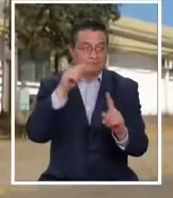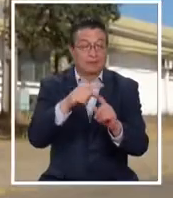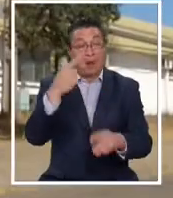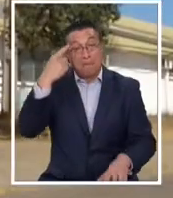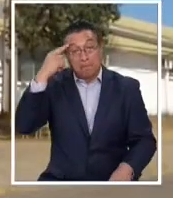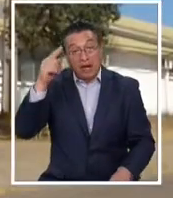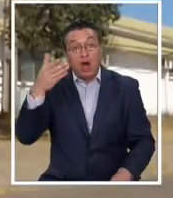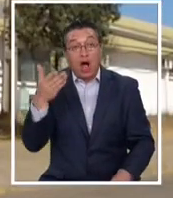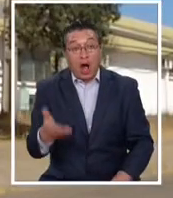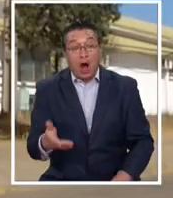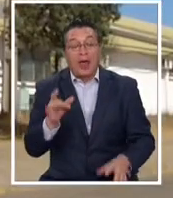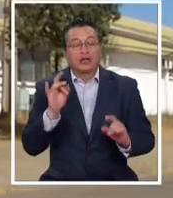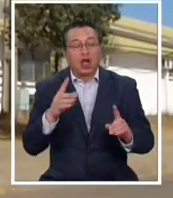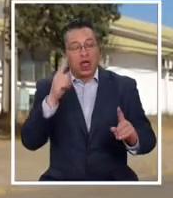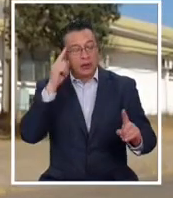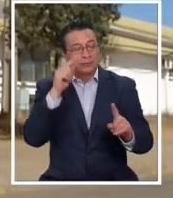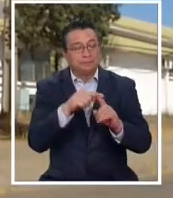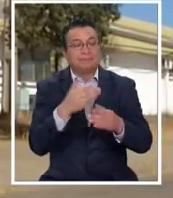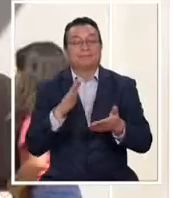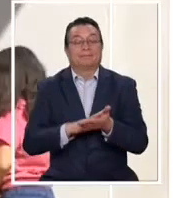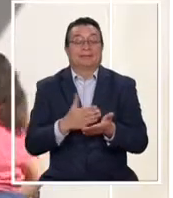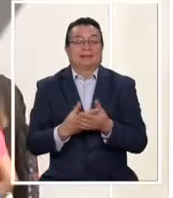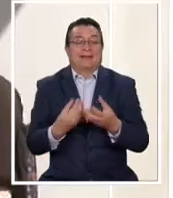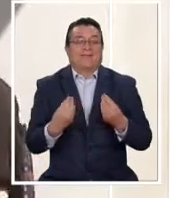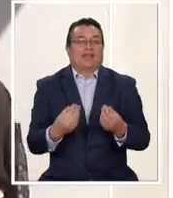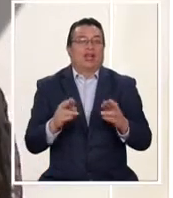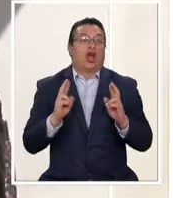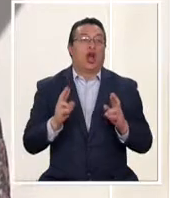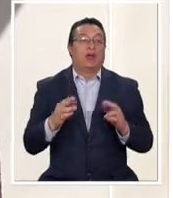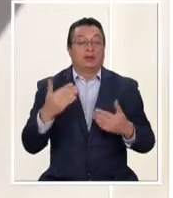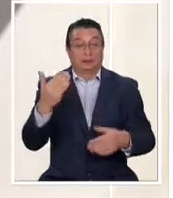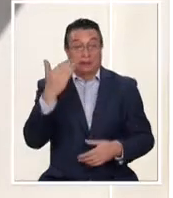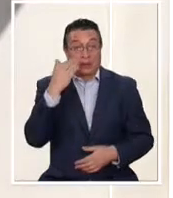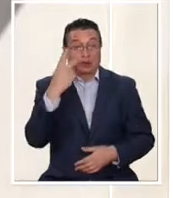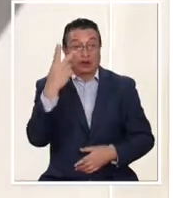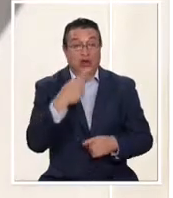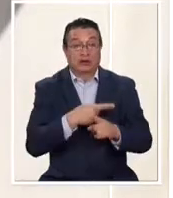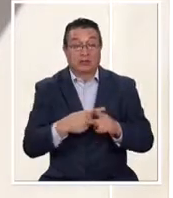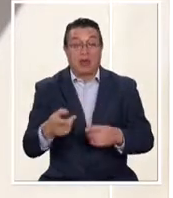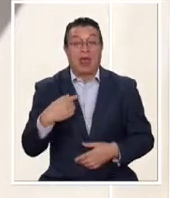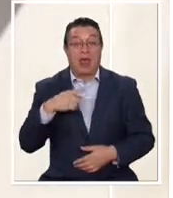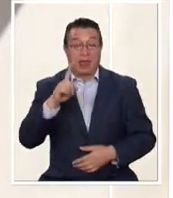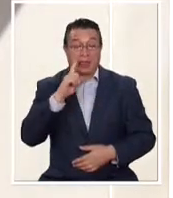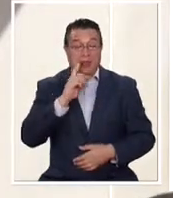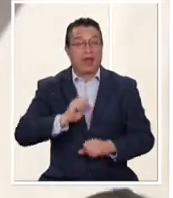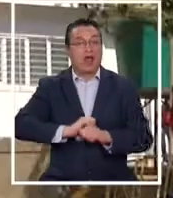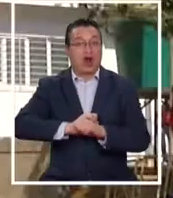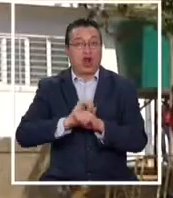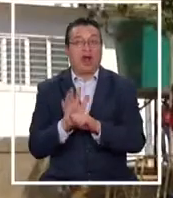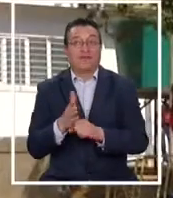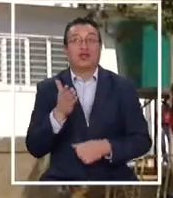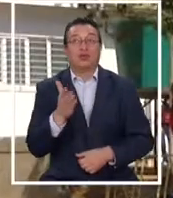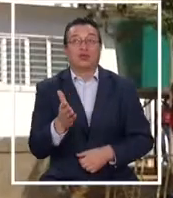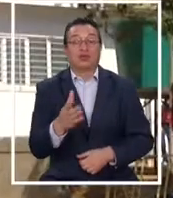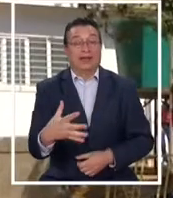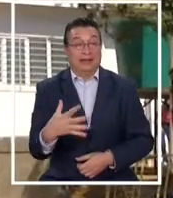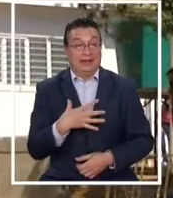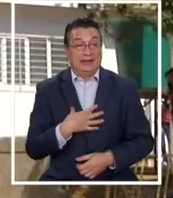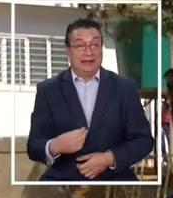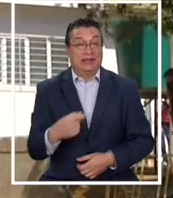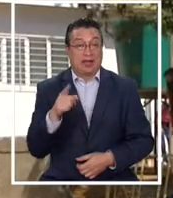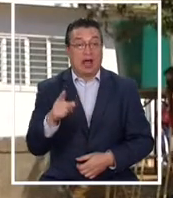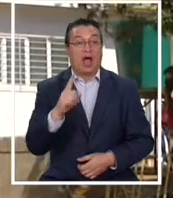ahora solo se concentran en su recuperación. Lleva casi dos semanas infectado con COVID-19. Su hija